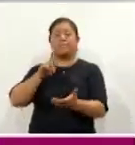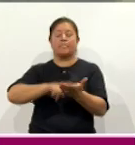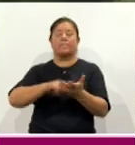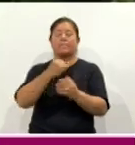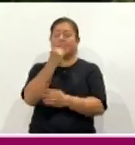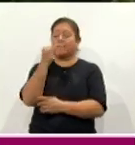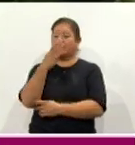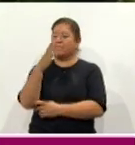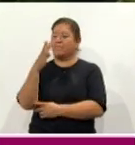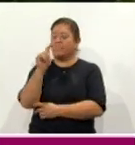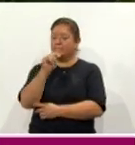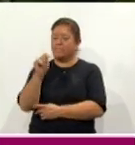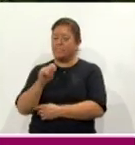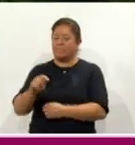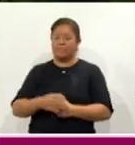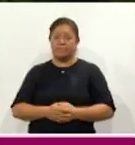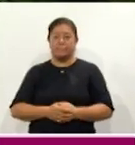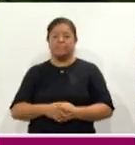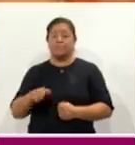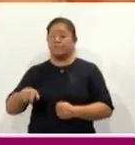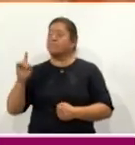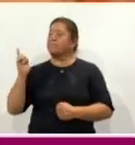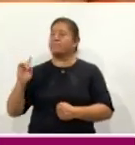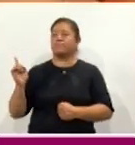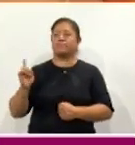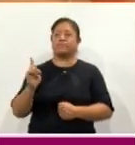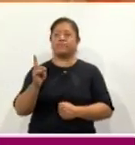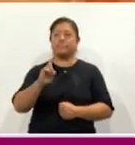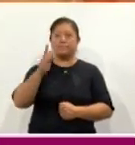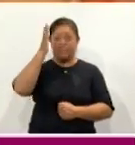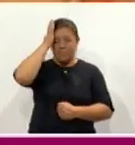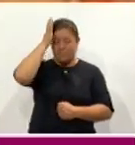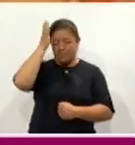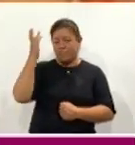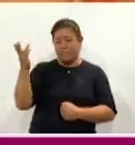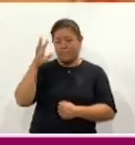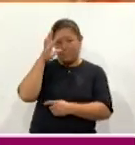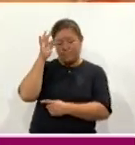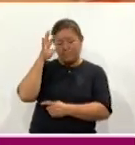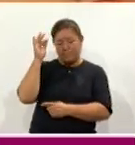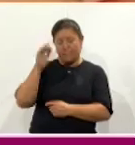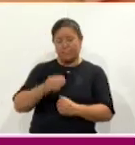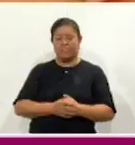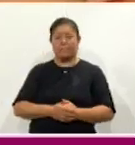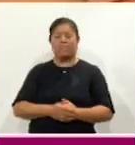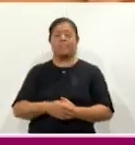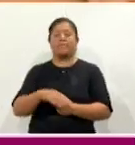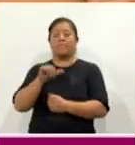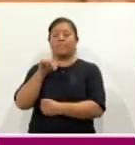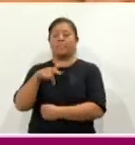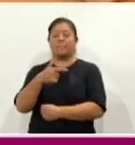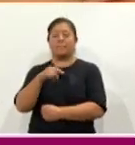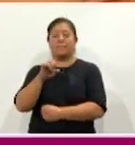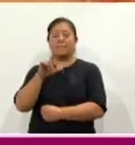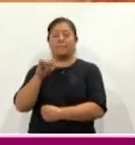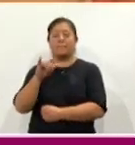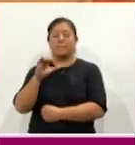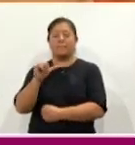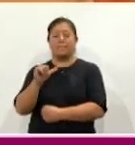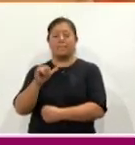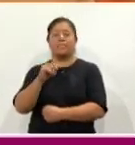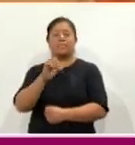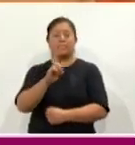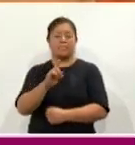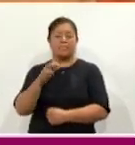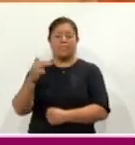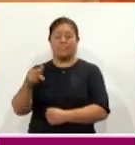Botánico de Tizatlán. Durante el recorrido, la titular de la Coordinación de Radio, Cine y Televisión, Angélica Domínguez Hernández y el